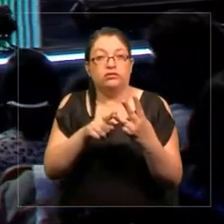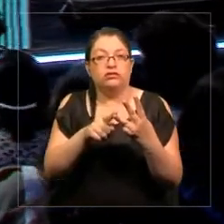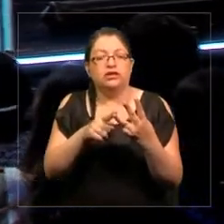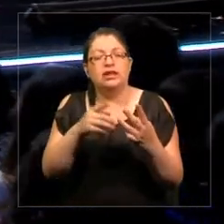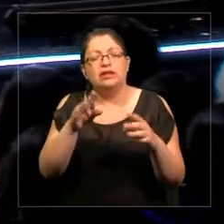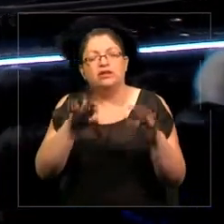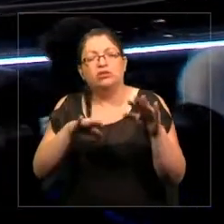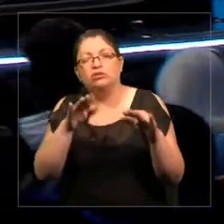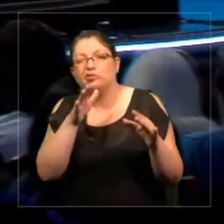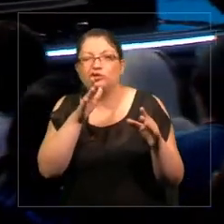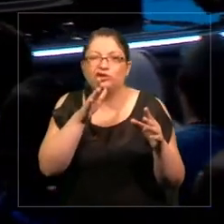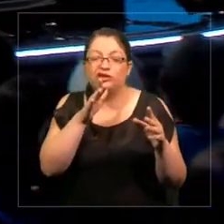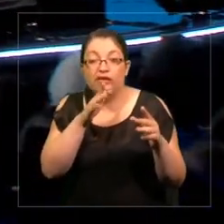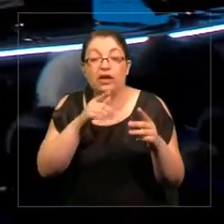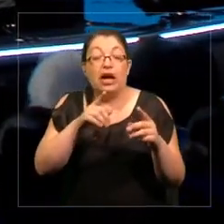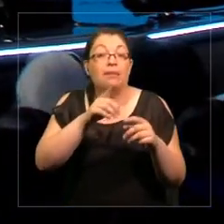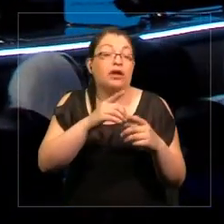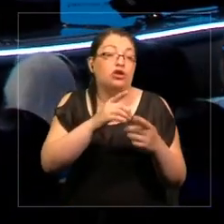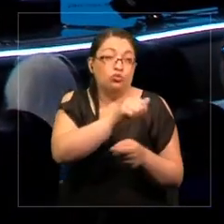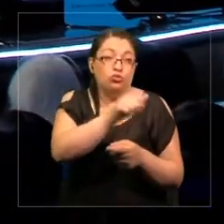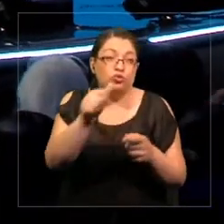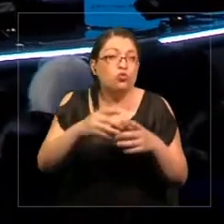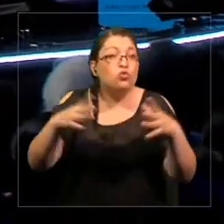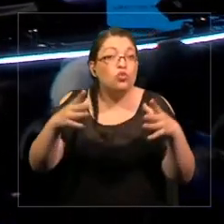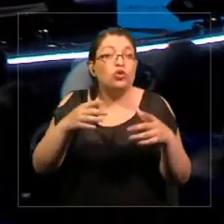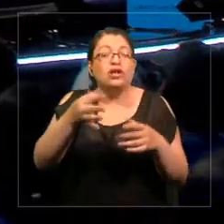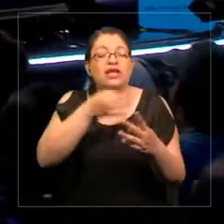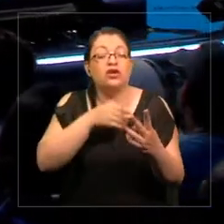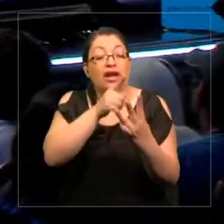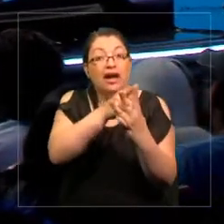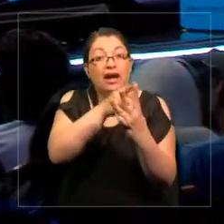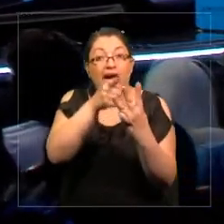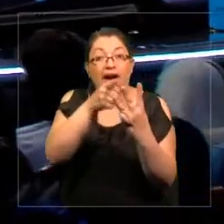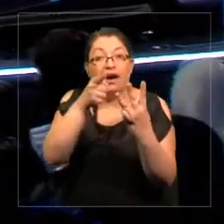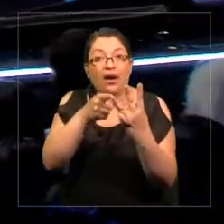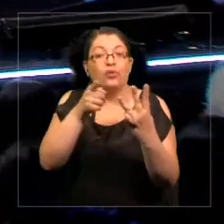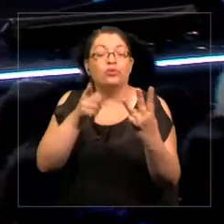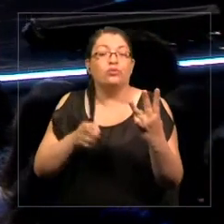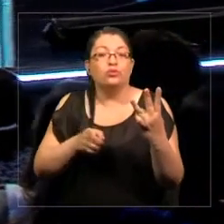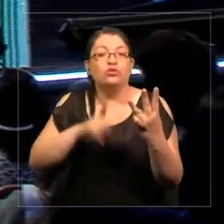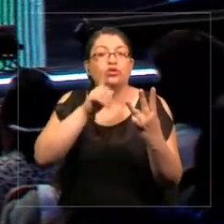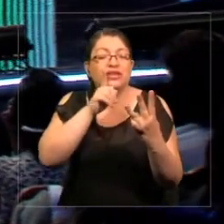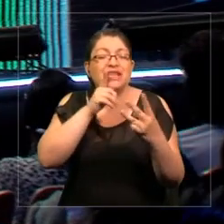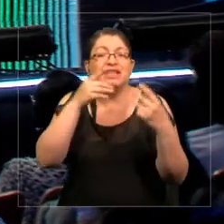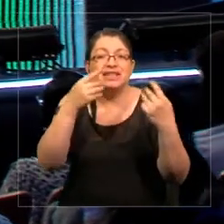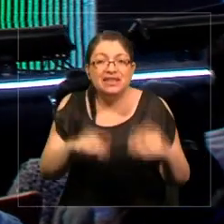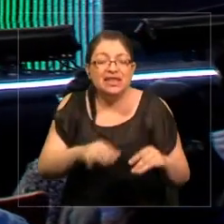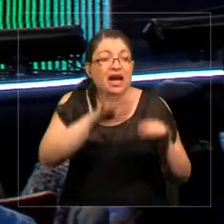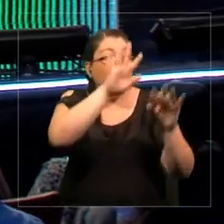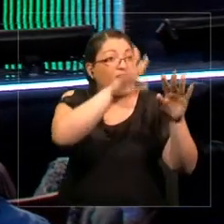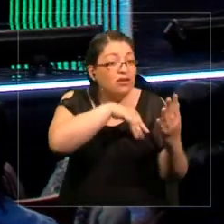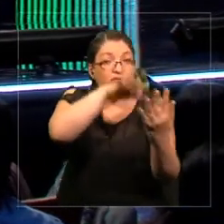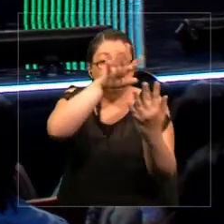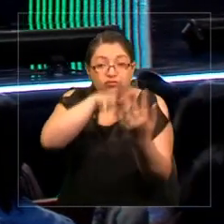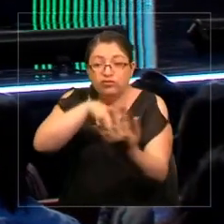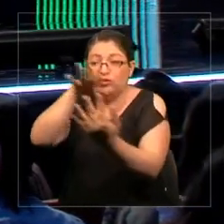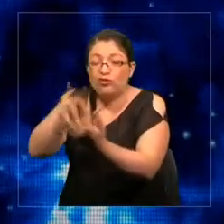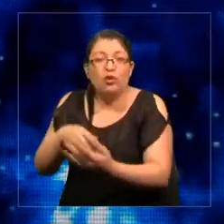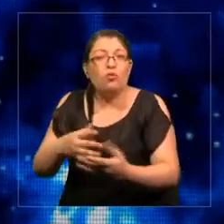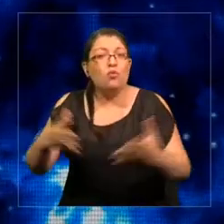muchos reconocieron de que cada uno de ellos tiene una pila de recomendaciones no implementadas.